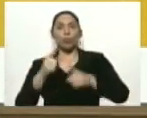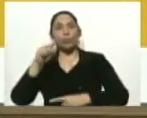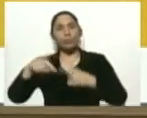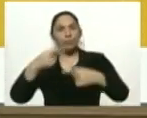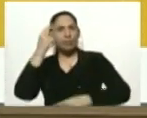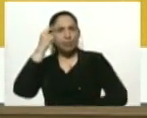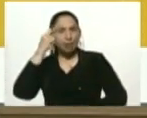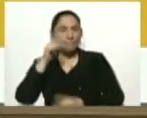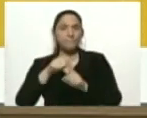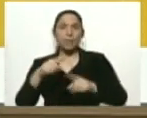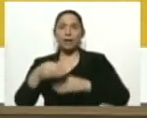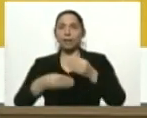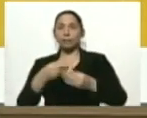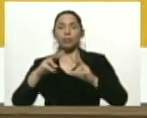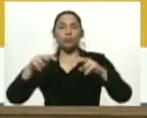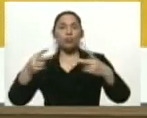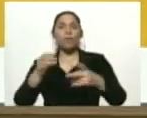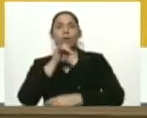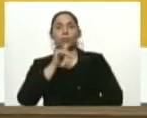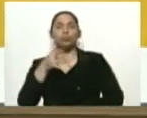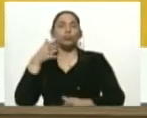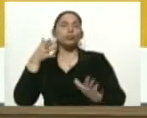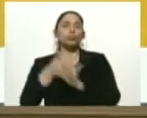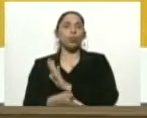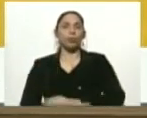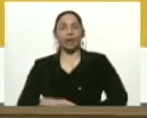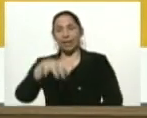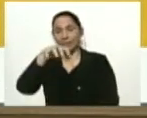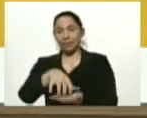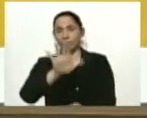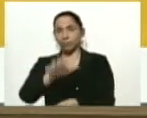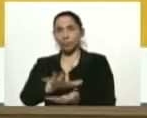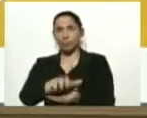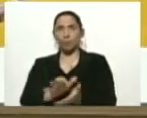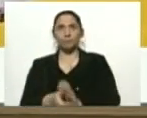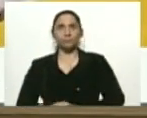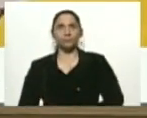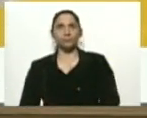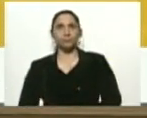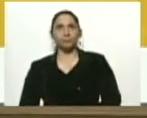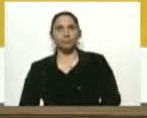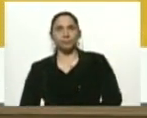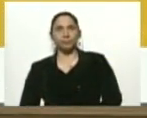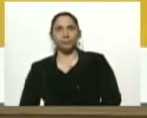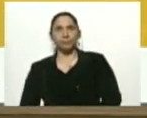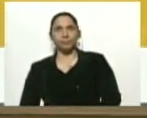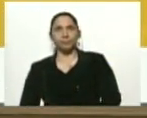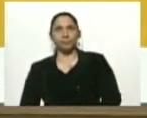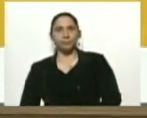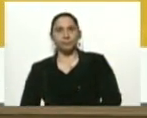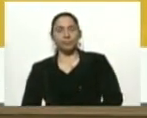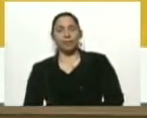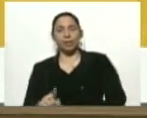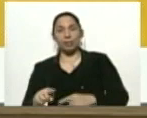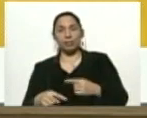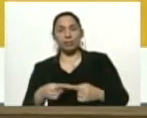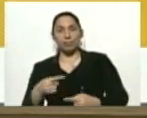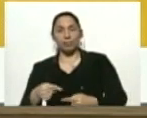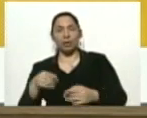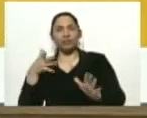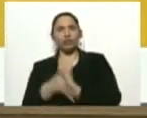hacer nuevos anuncios sobre el Estado de Nueva Esparta. Luego sobre las pruebas,